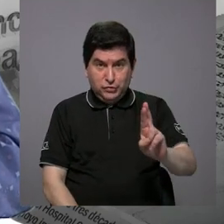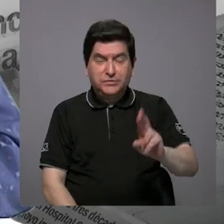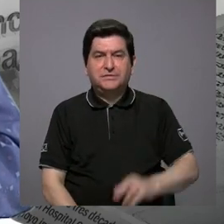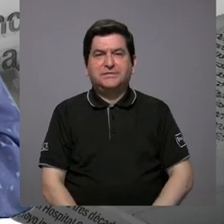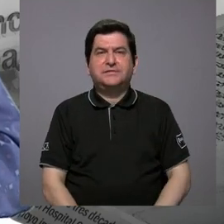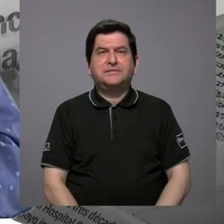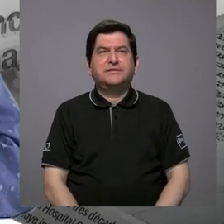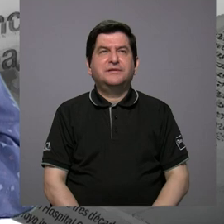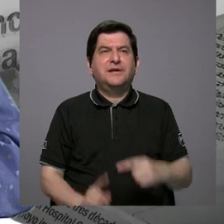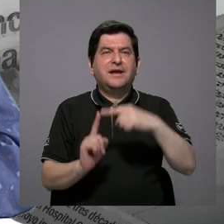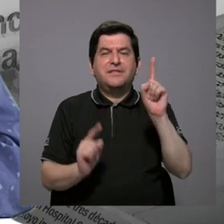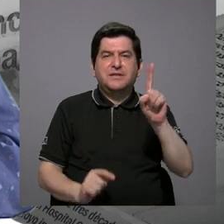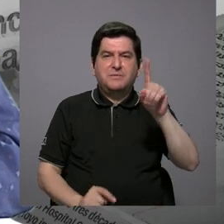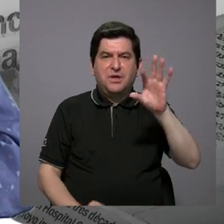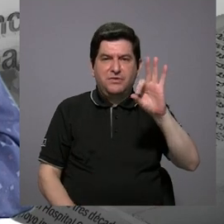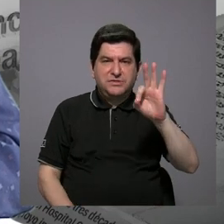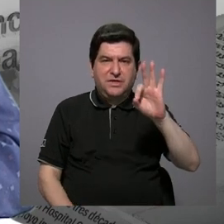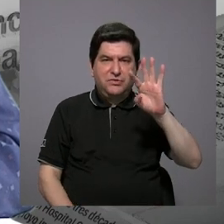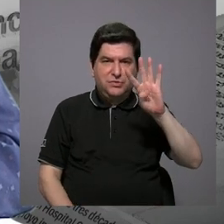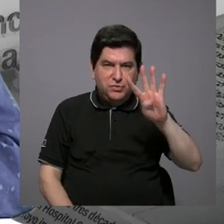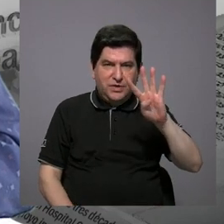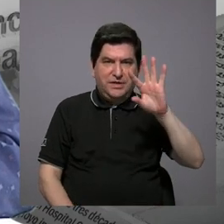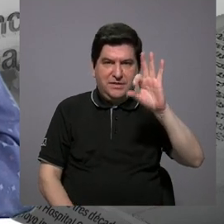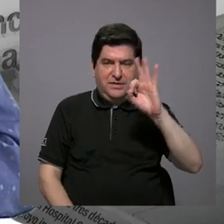desde 1949,